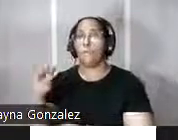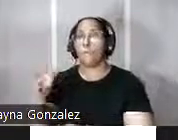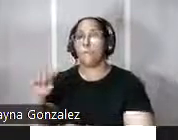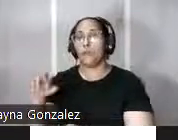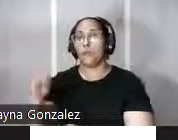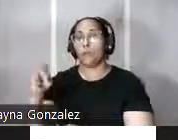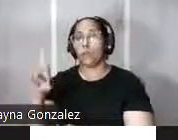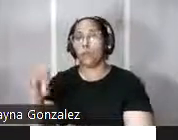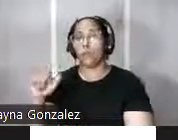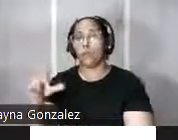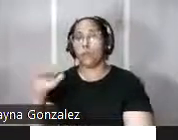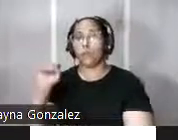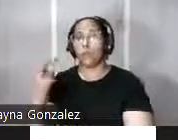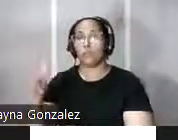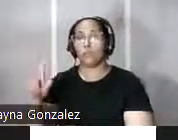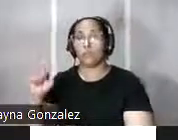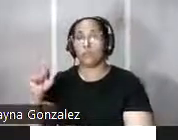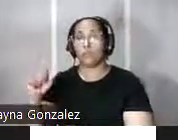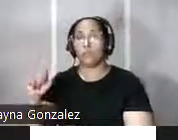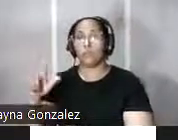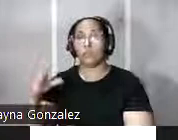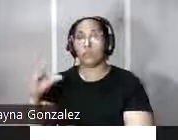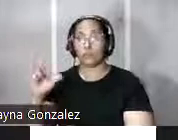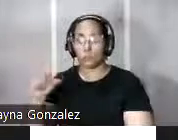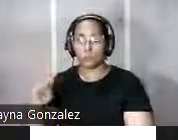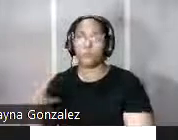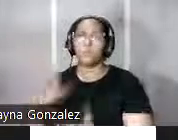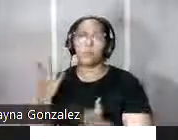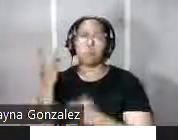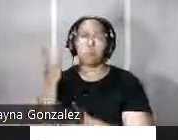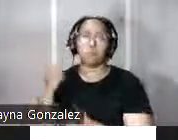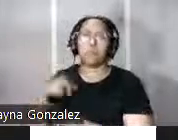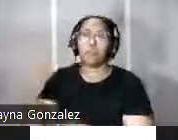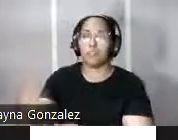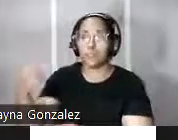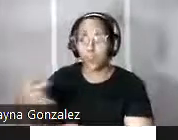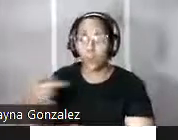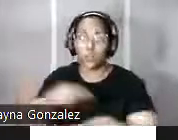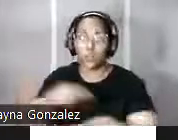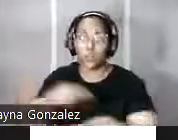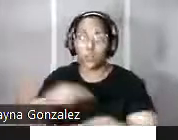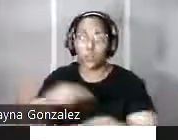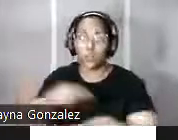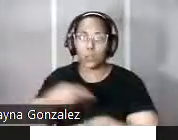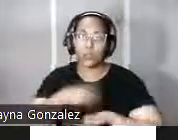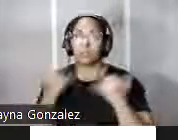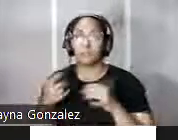militar que había pasado desapercibido por la historiografía y por la historia de Puerto Rico hasta el momento pero